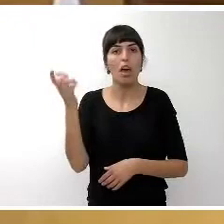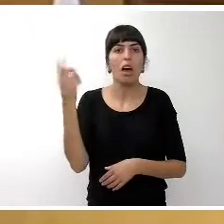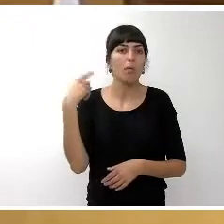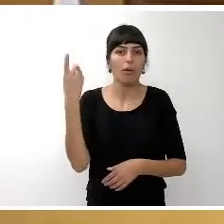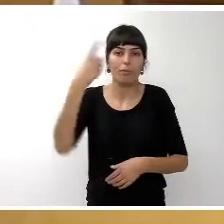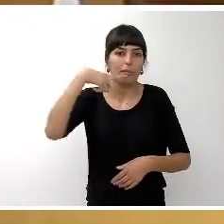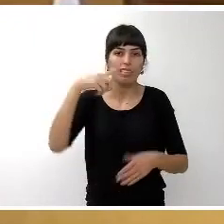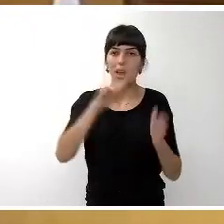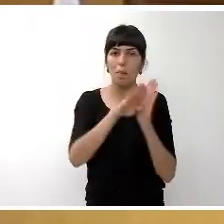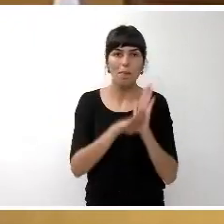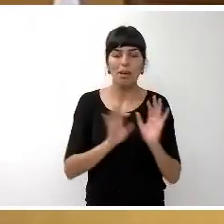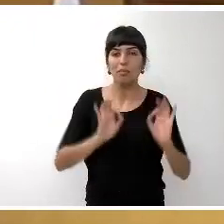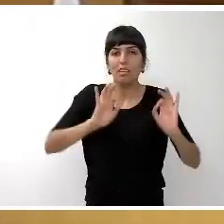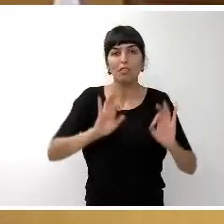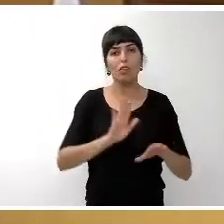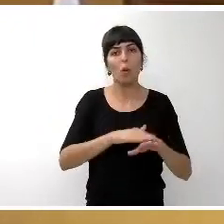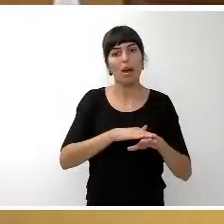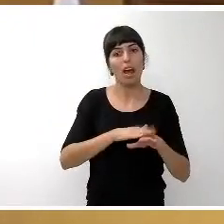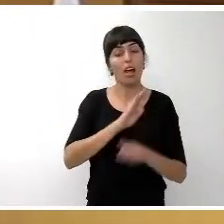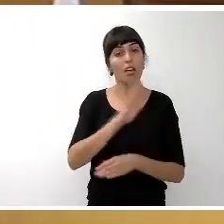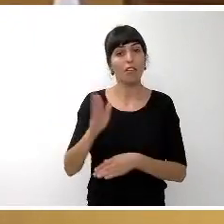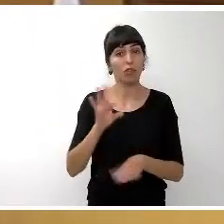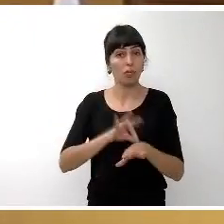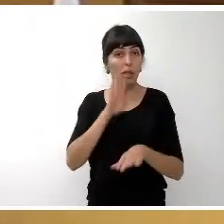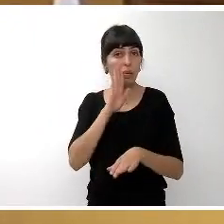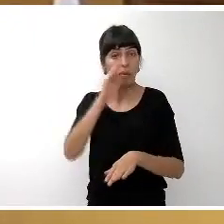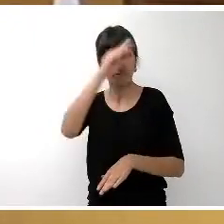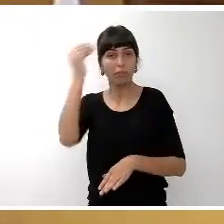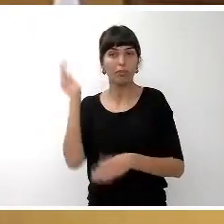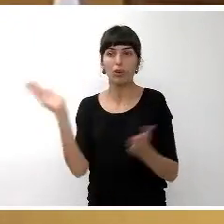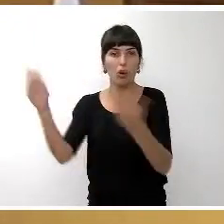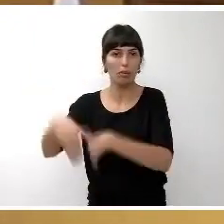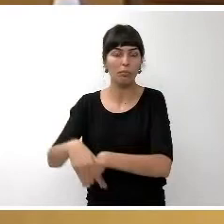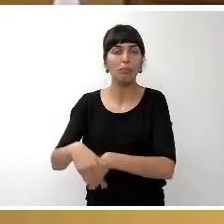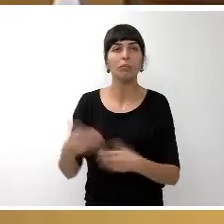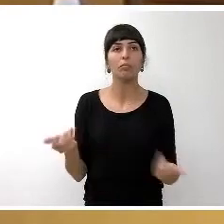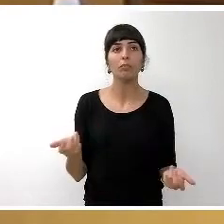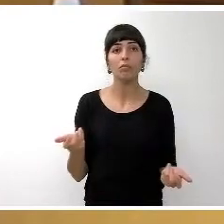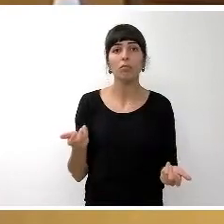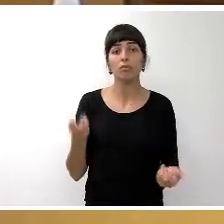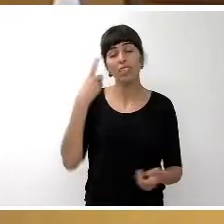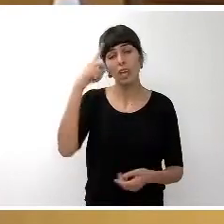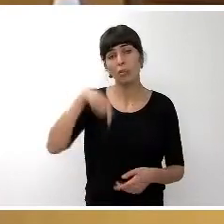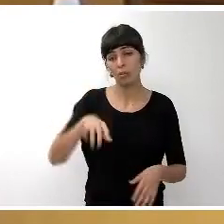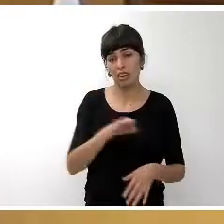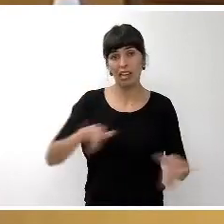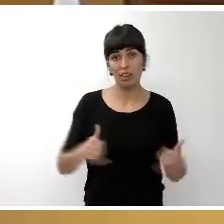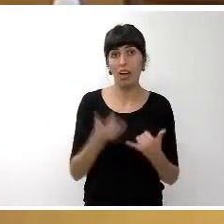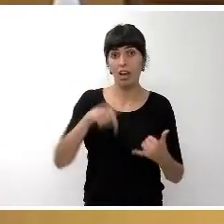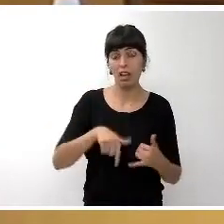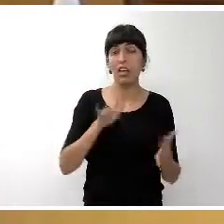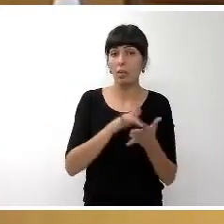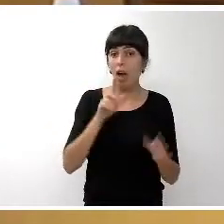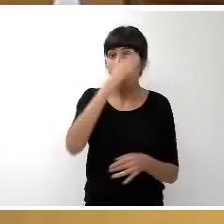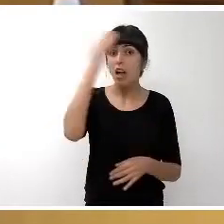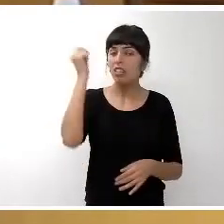un plan específicamente dirigido a paliar los efectos de la enfermedad. Sabedores de que en la isla de Tenerife existe una importante incidencia de la enfermedad entre